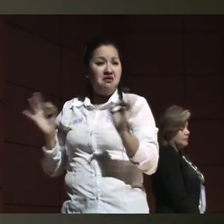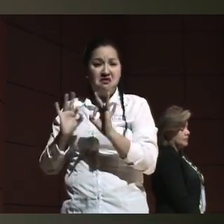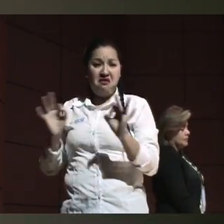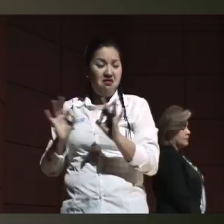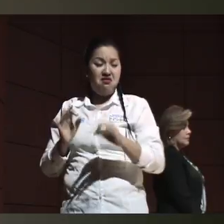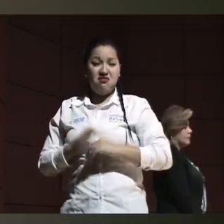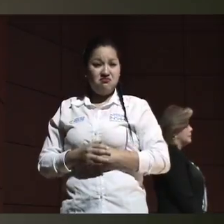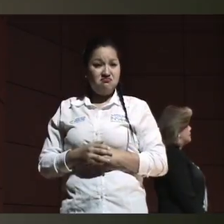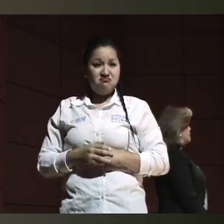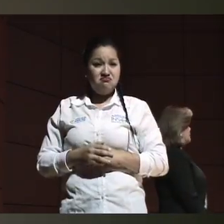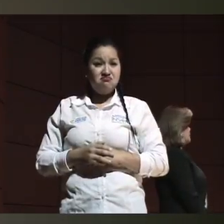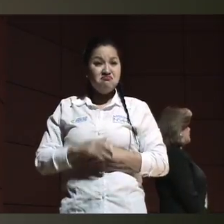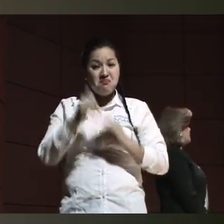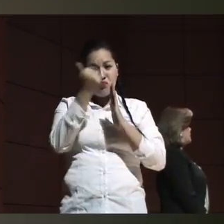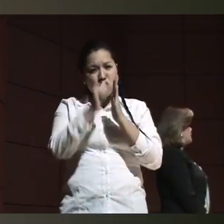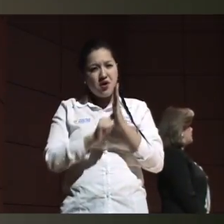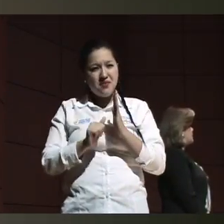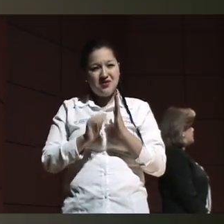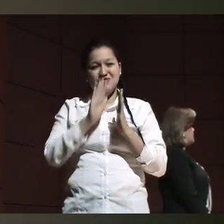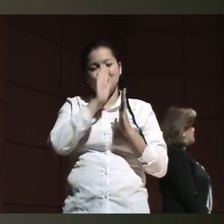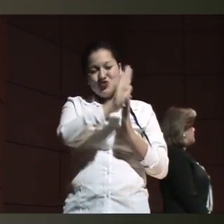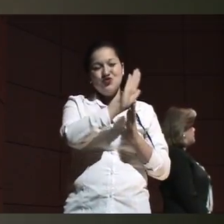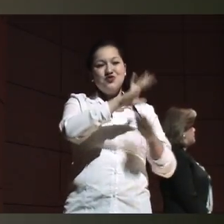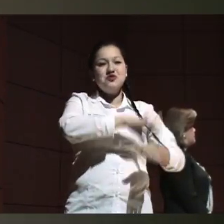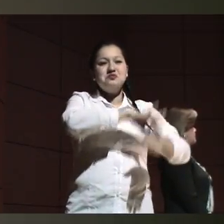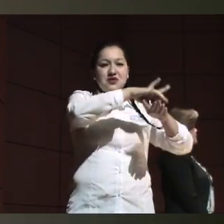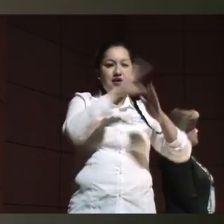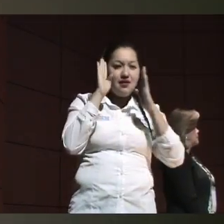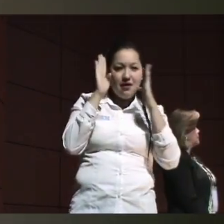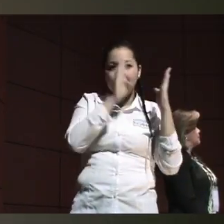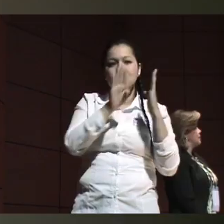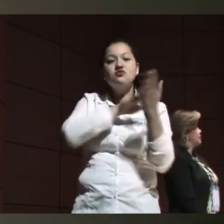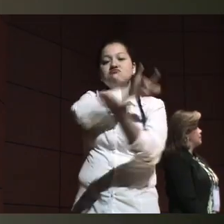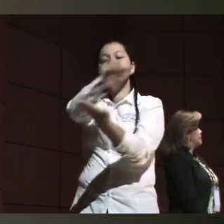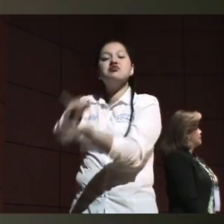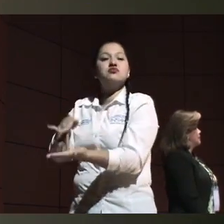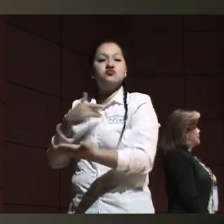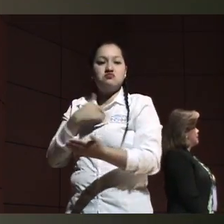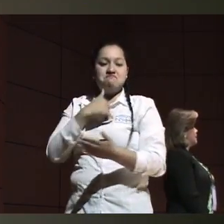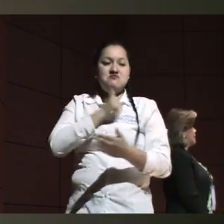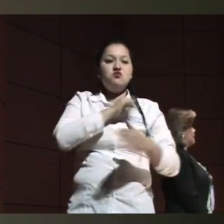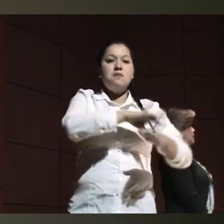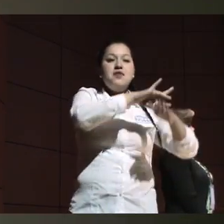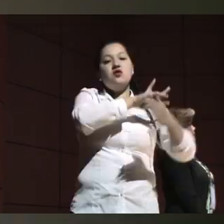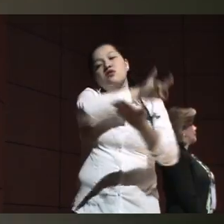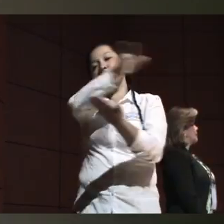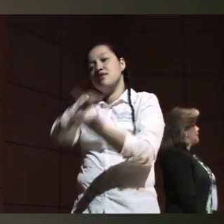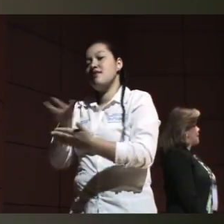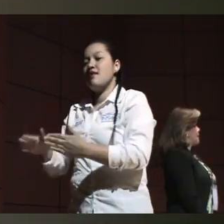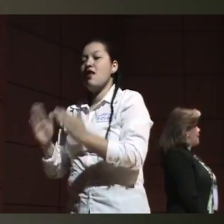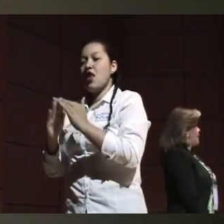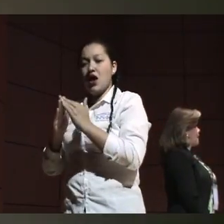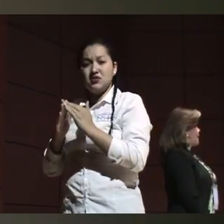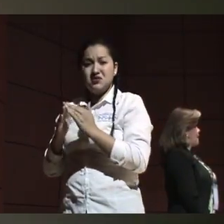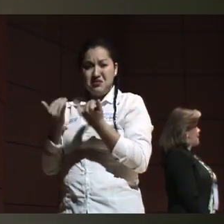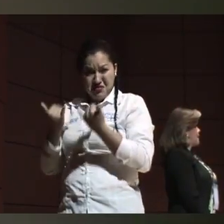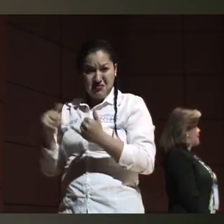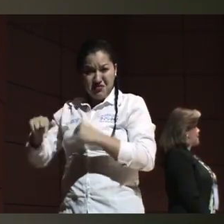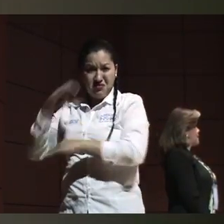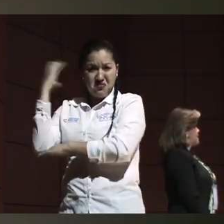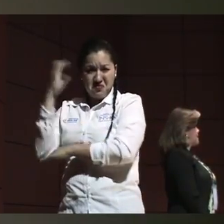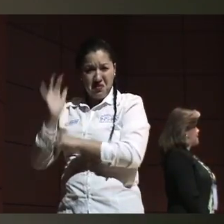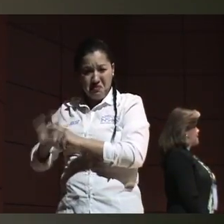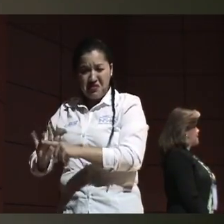los programas de atención domiciliaria, que son los que más tenemos ese vacío grande. Hay una sobrecarga de las necesidades y muy importantes